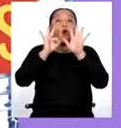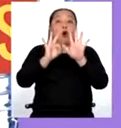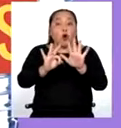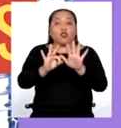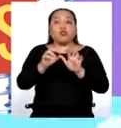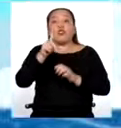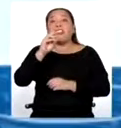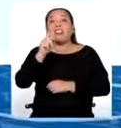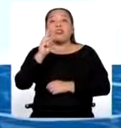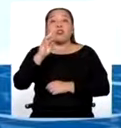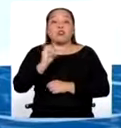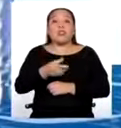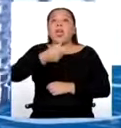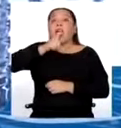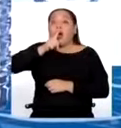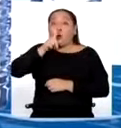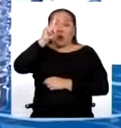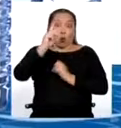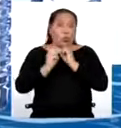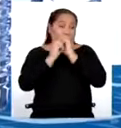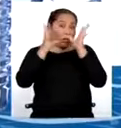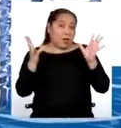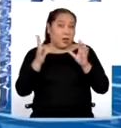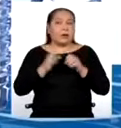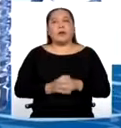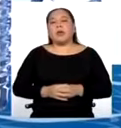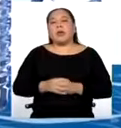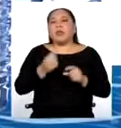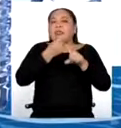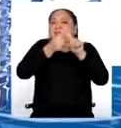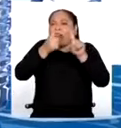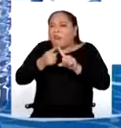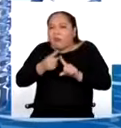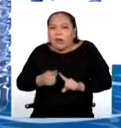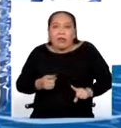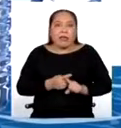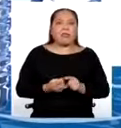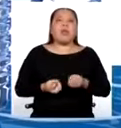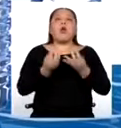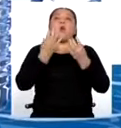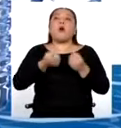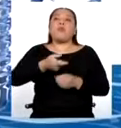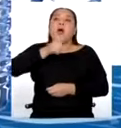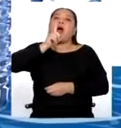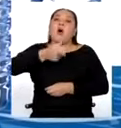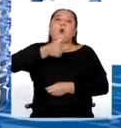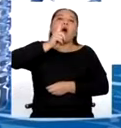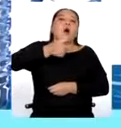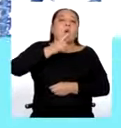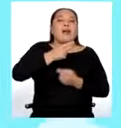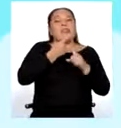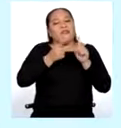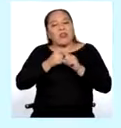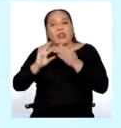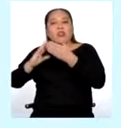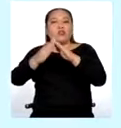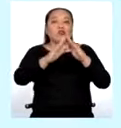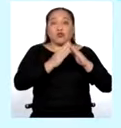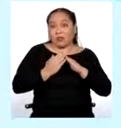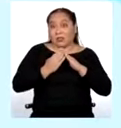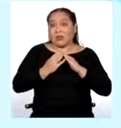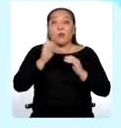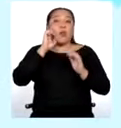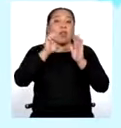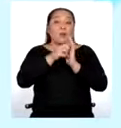litros de agua al día. Y obviamente existirán grandes diferencias con la cantidad de consumo de las sociedades. Por ejemplo,